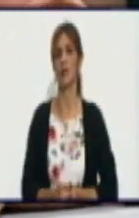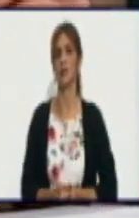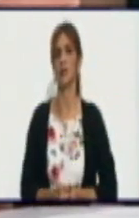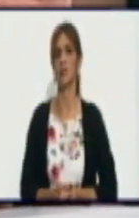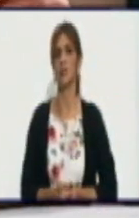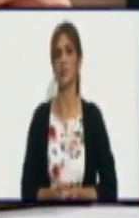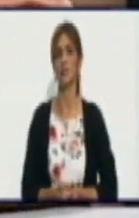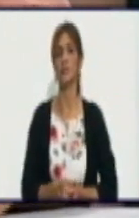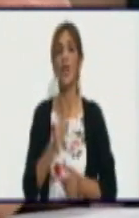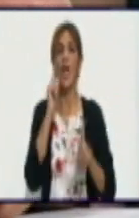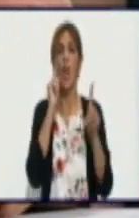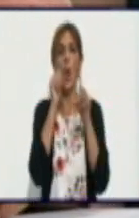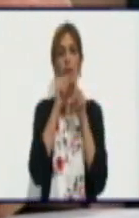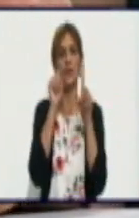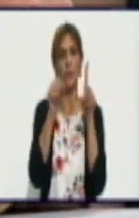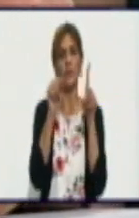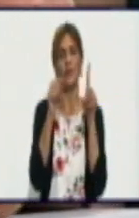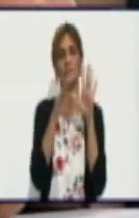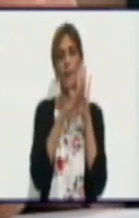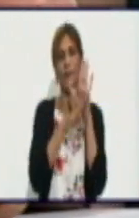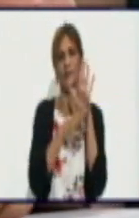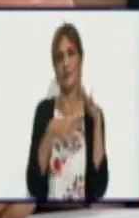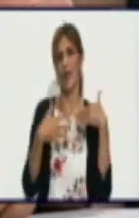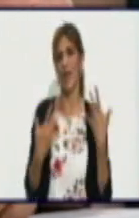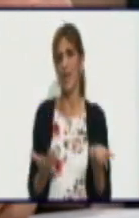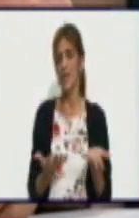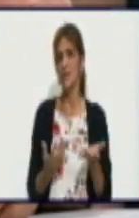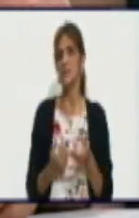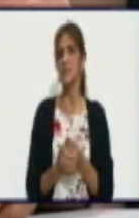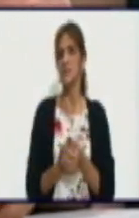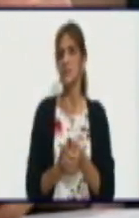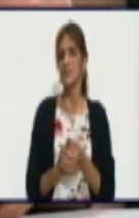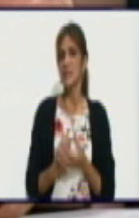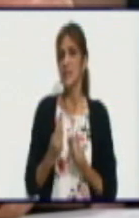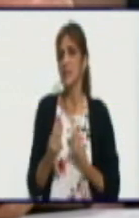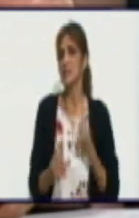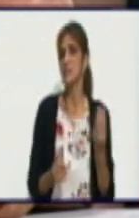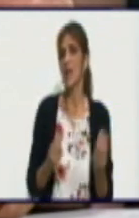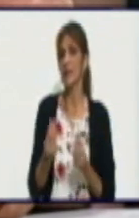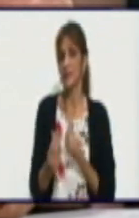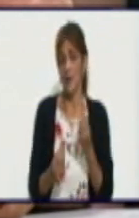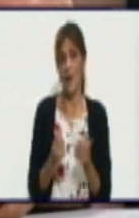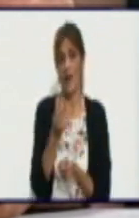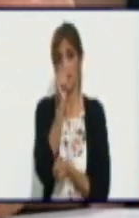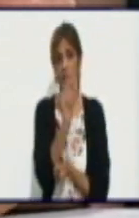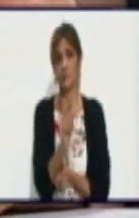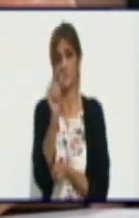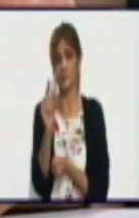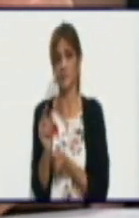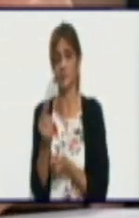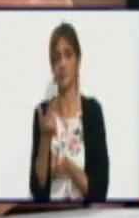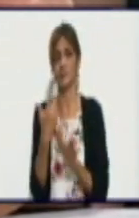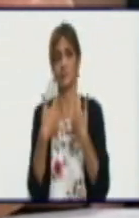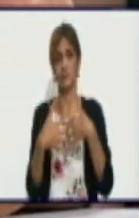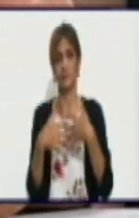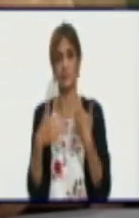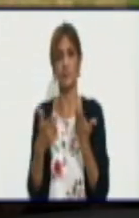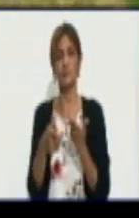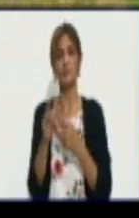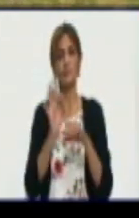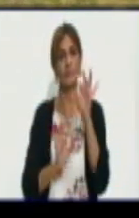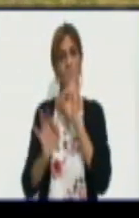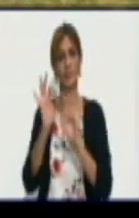El objetivo de esta medida es incentivar a los propietarios de ganado bovino, bufalino y caprino el interés por la crianza del ganado.